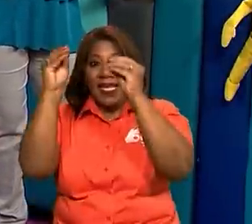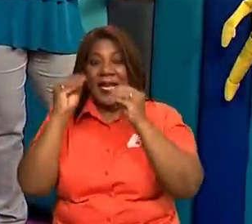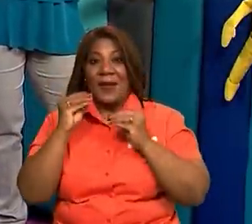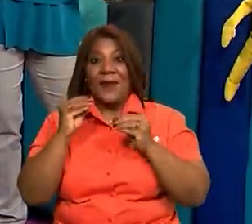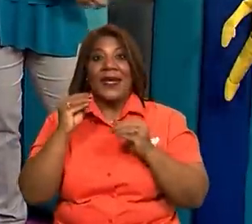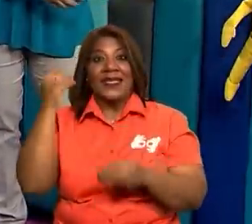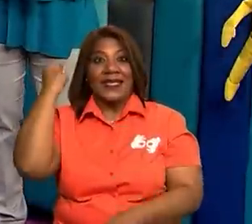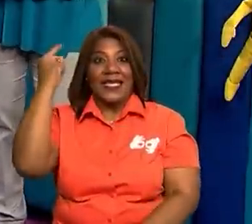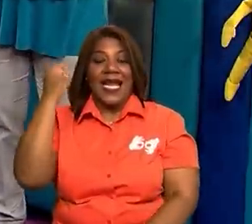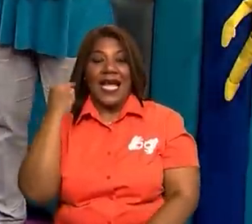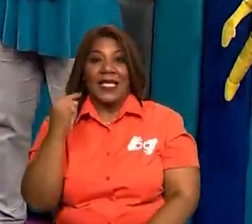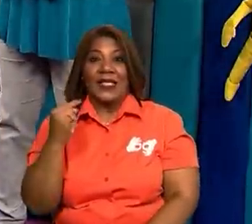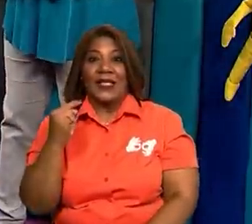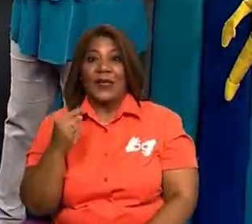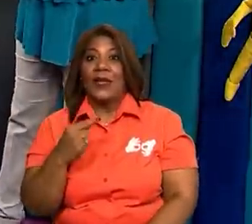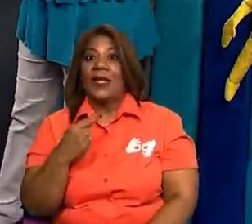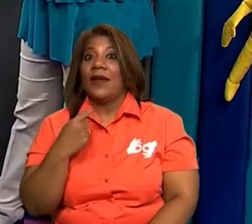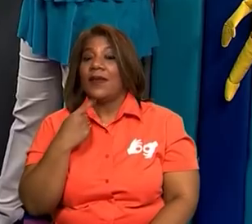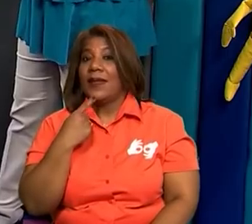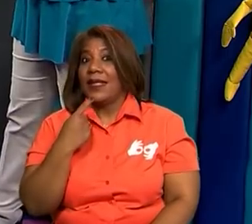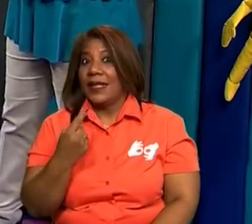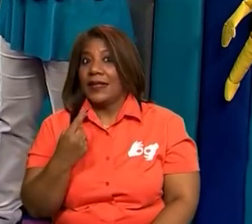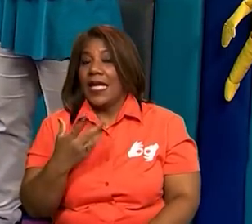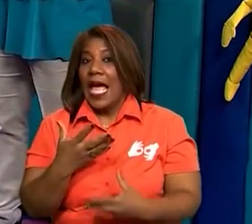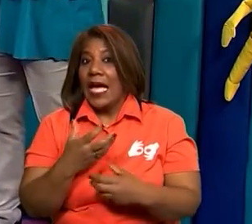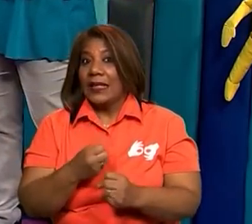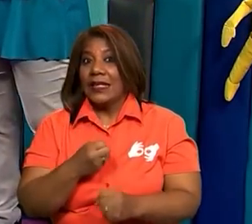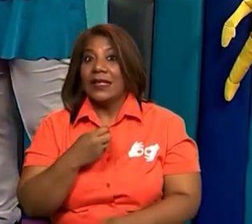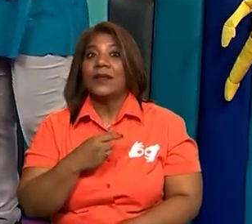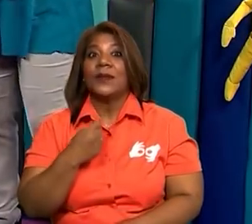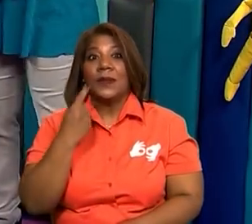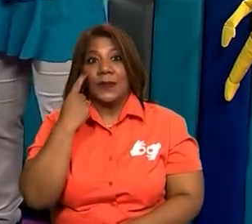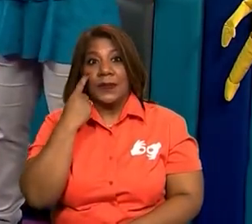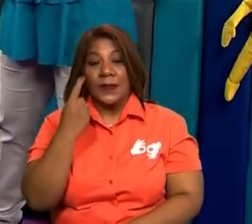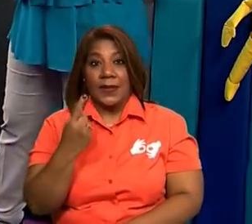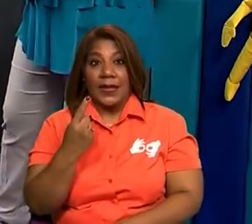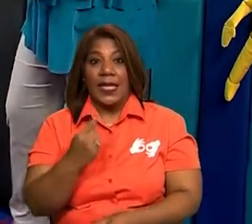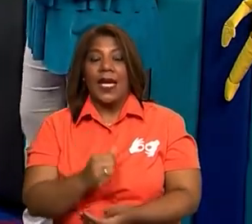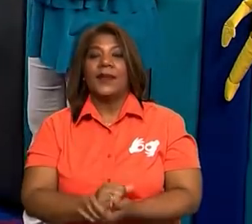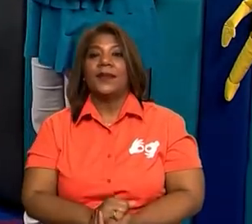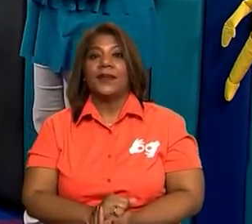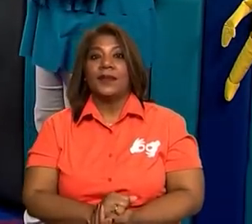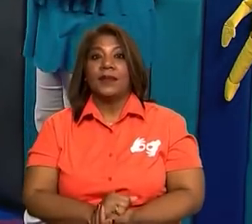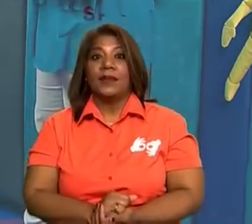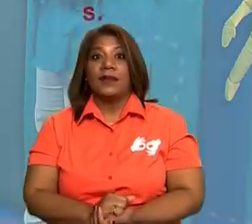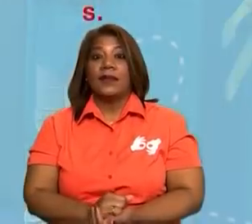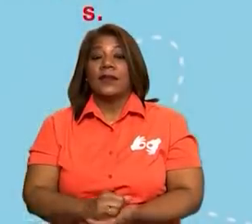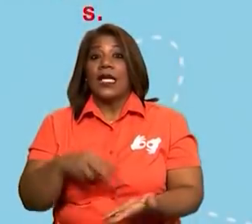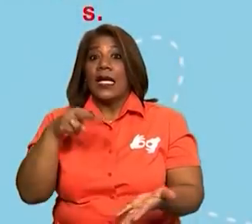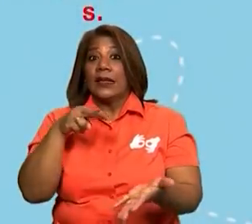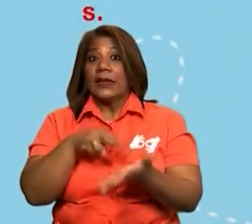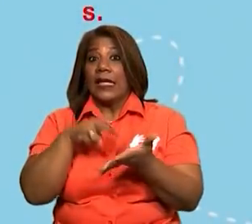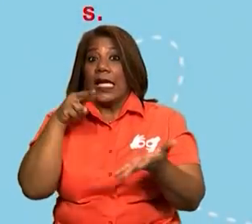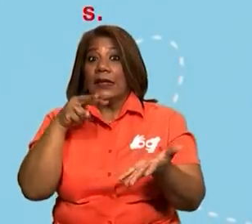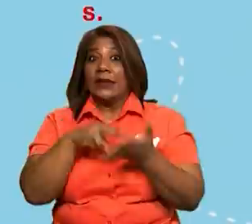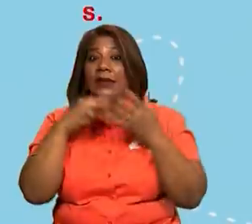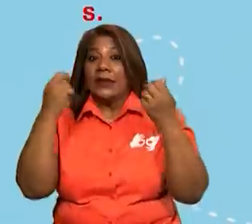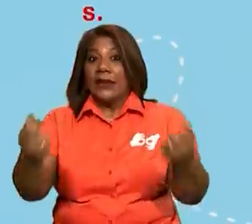serpiente por acá y unas acciones que tenemos aquí. Dice, salta la cuerda,